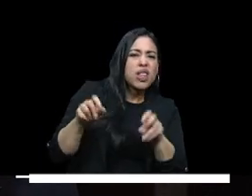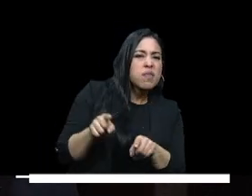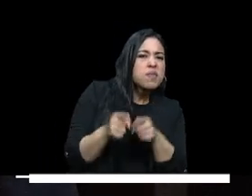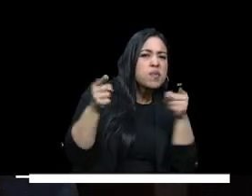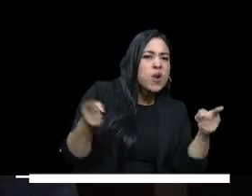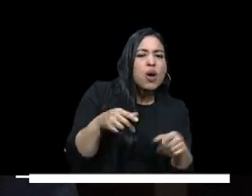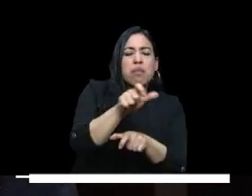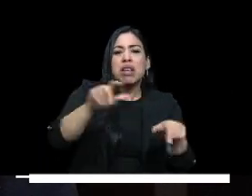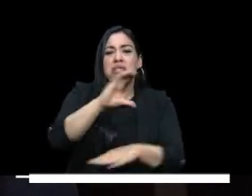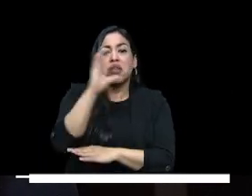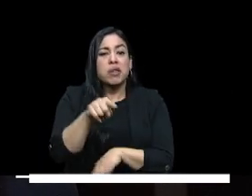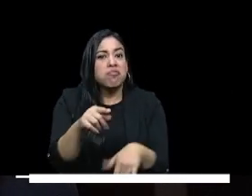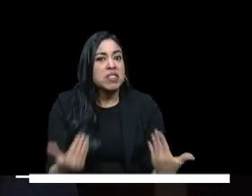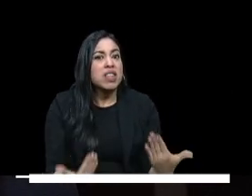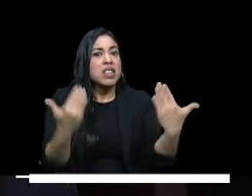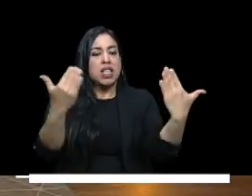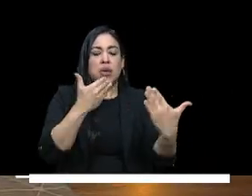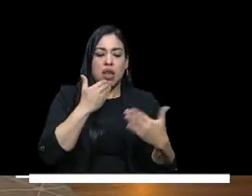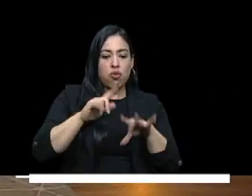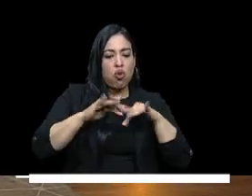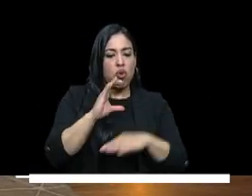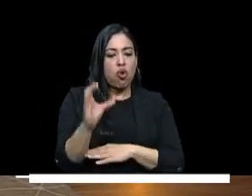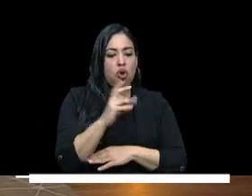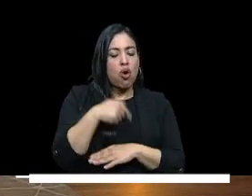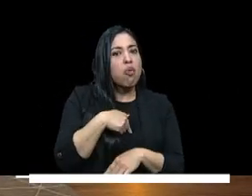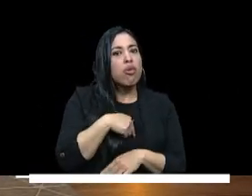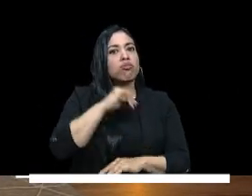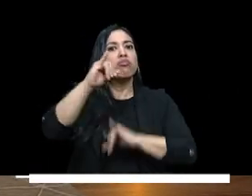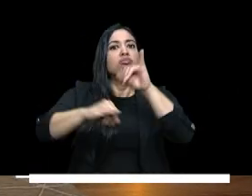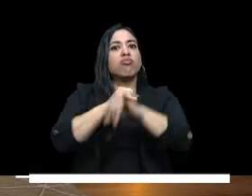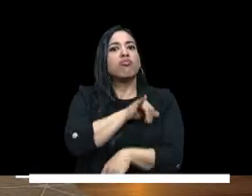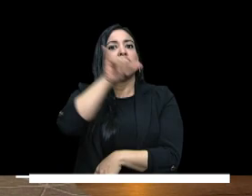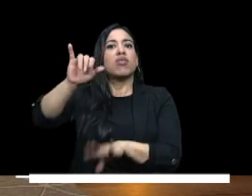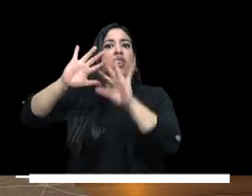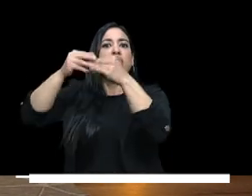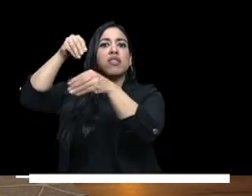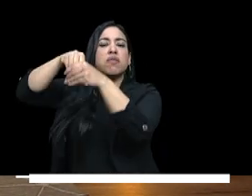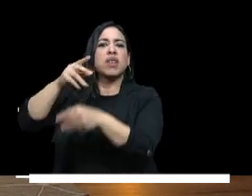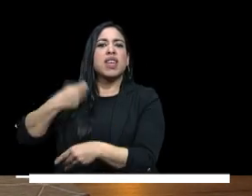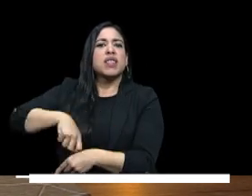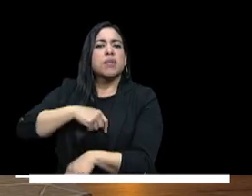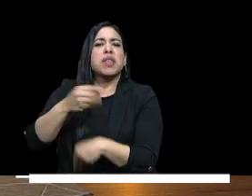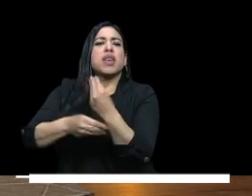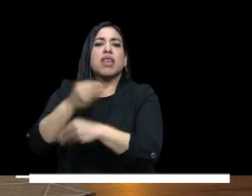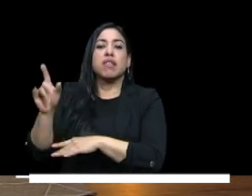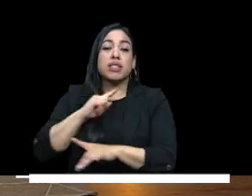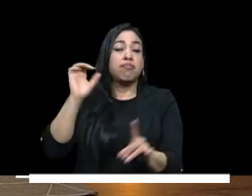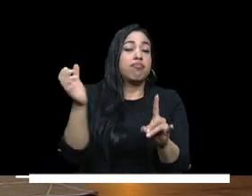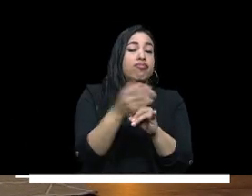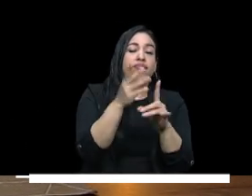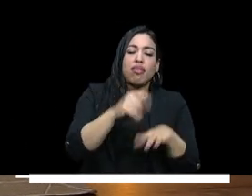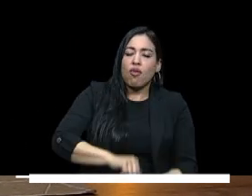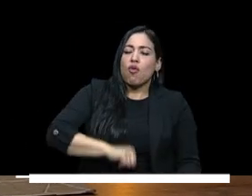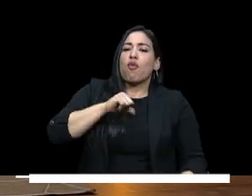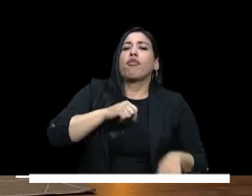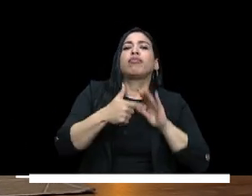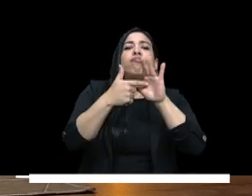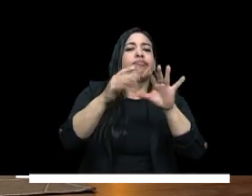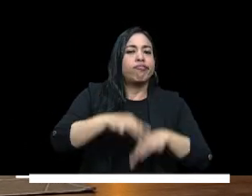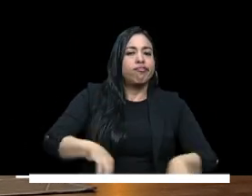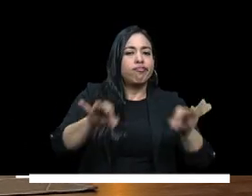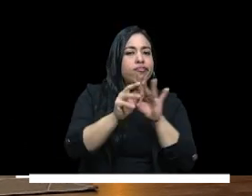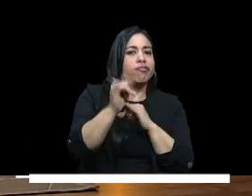qué beneficia a los colombianos que quieren estudiar en el país ibérico por ejemplo este es un logro del que estamos muy orgullosos